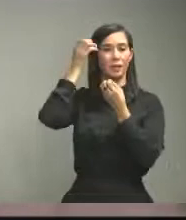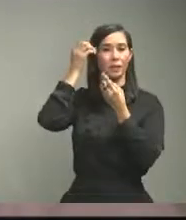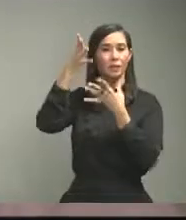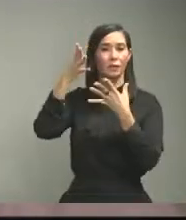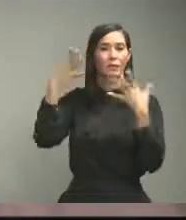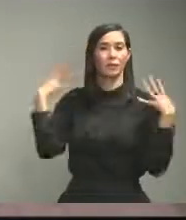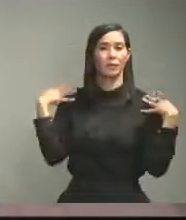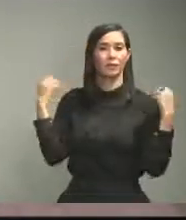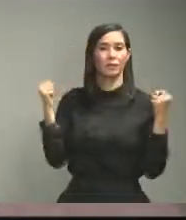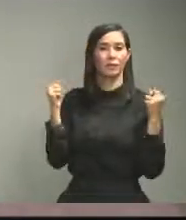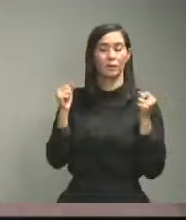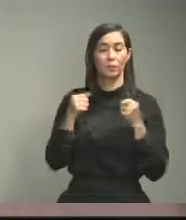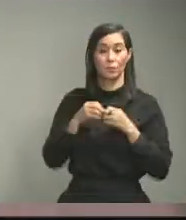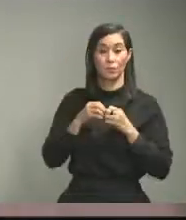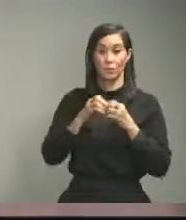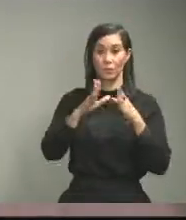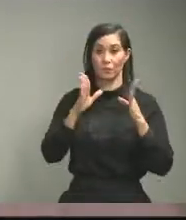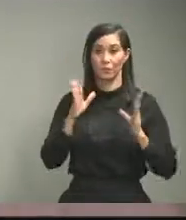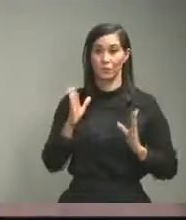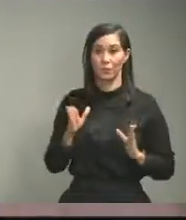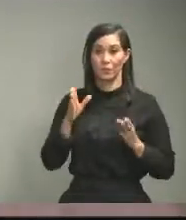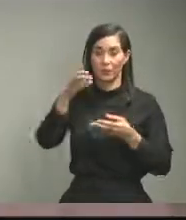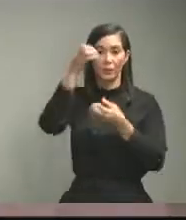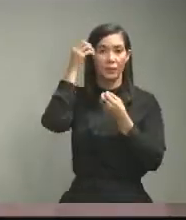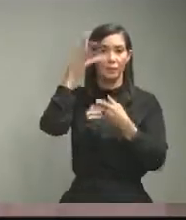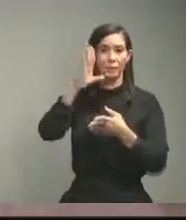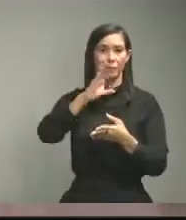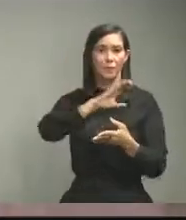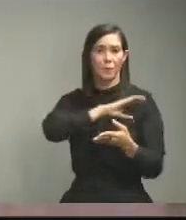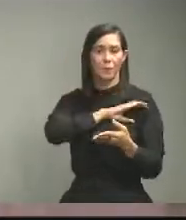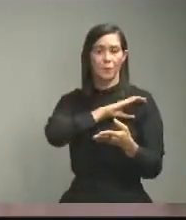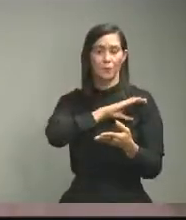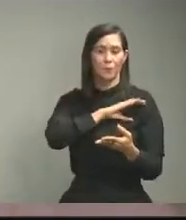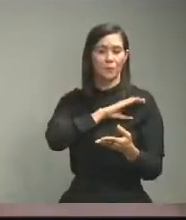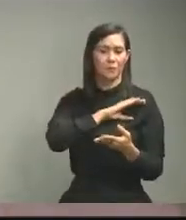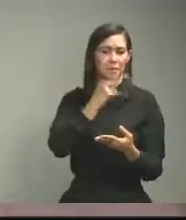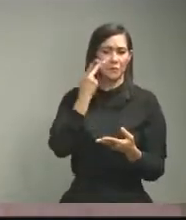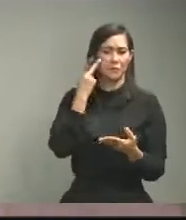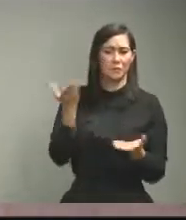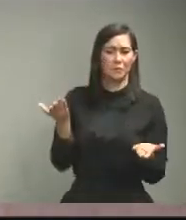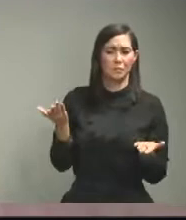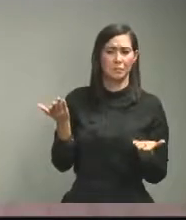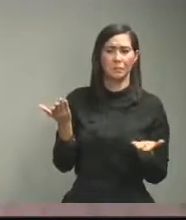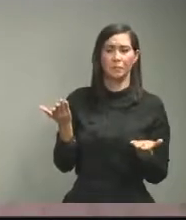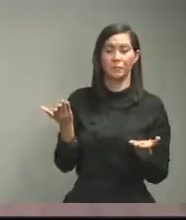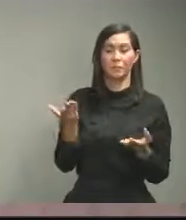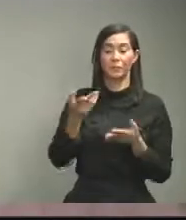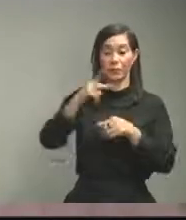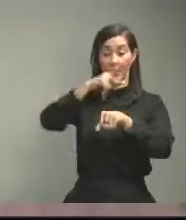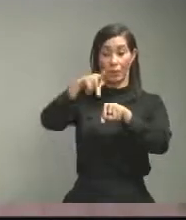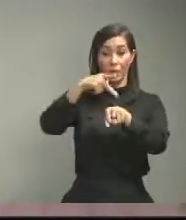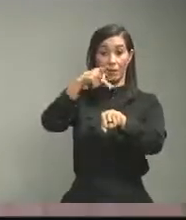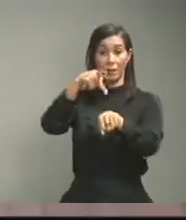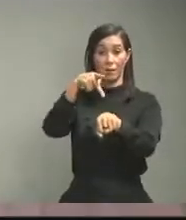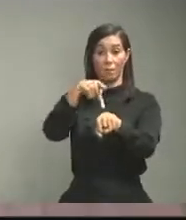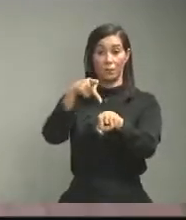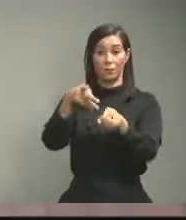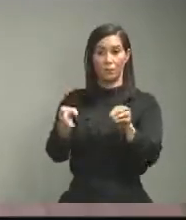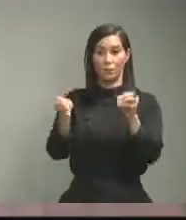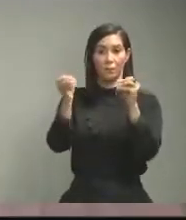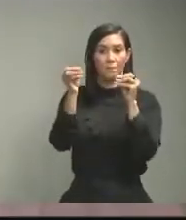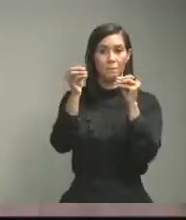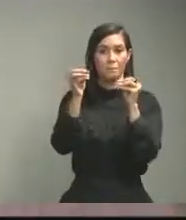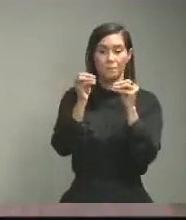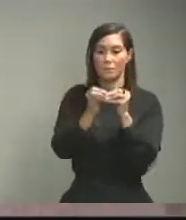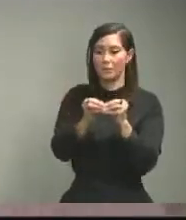salud pública y las informaciones policiales nos encontramos que en la provincia donde hay mayor nivel